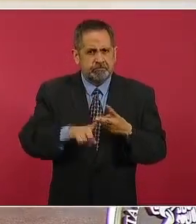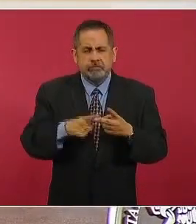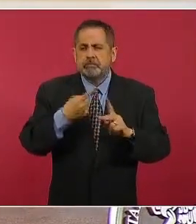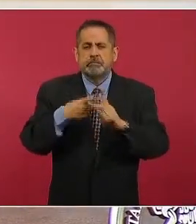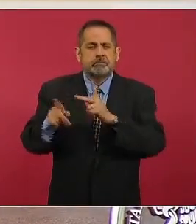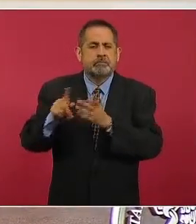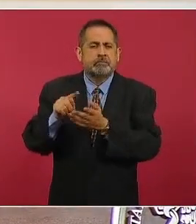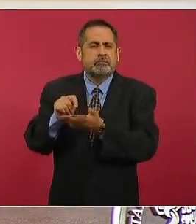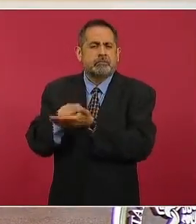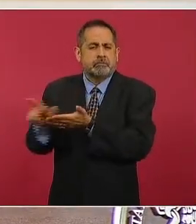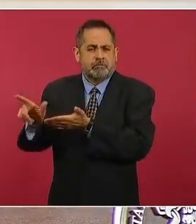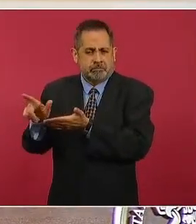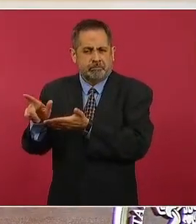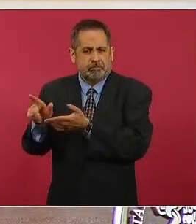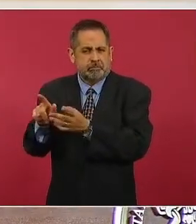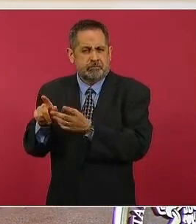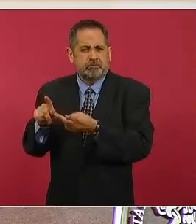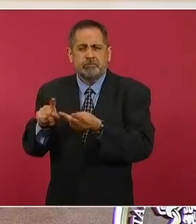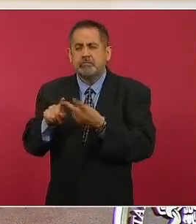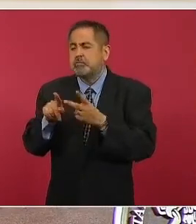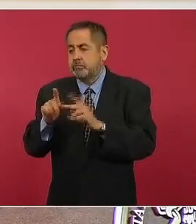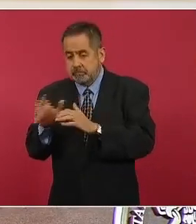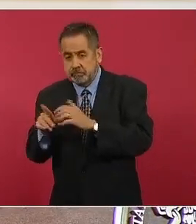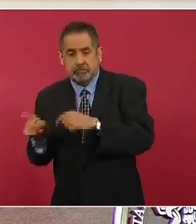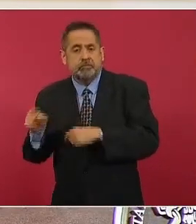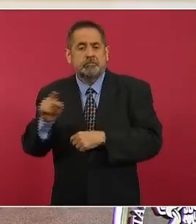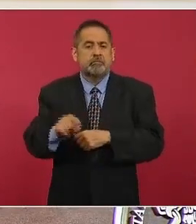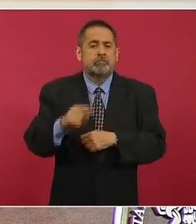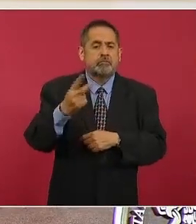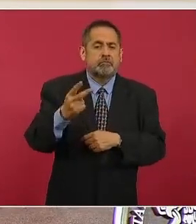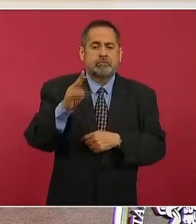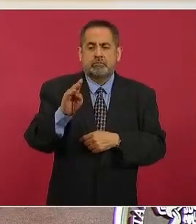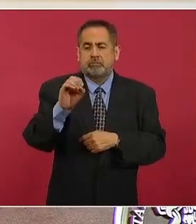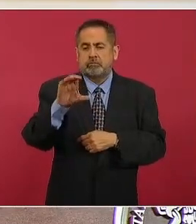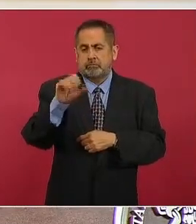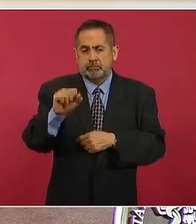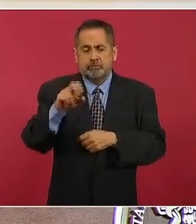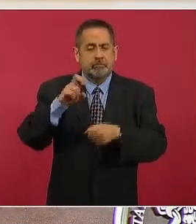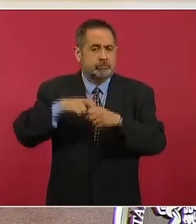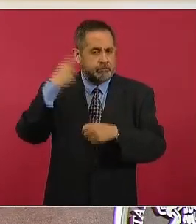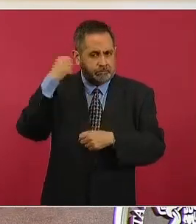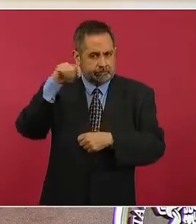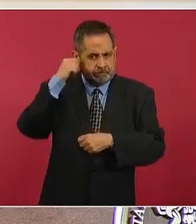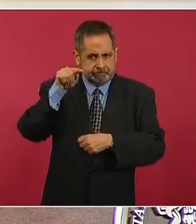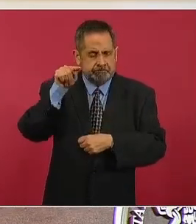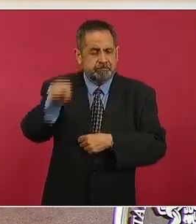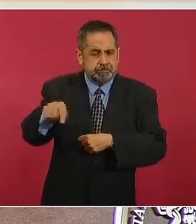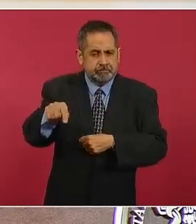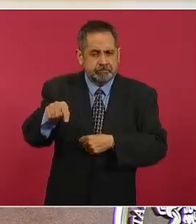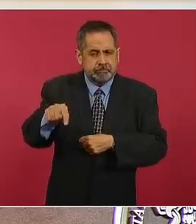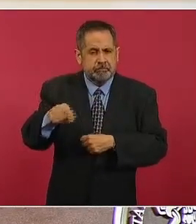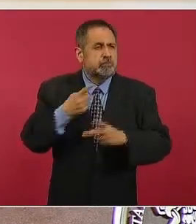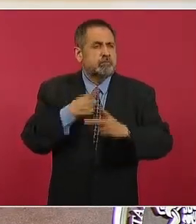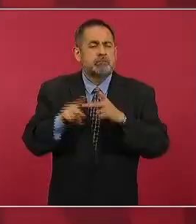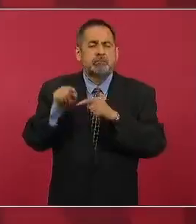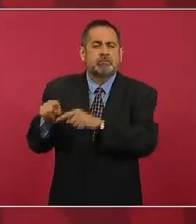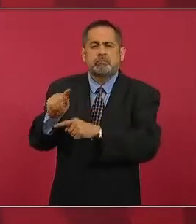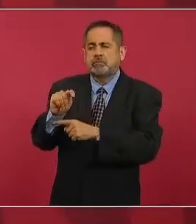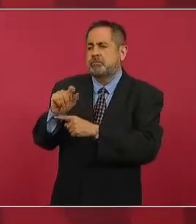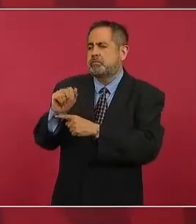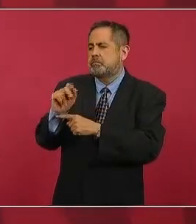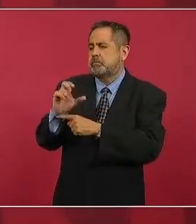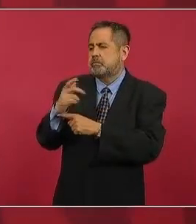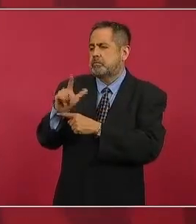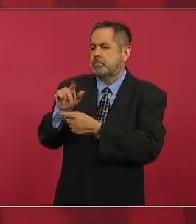en Tapachula y terminamos en Dos Bocas paraíso Tabasco comenzamos en Tapachula